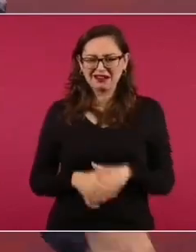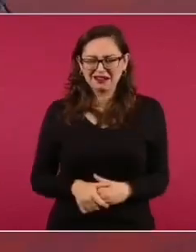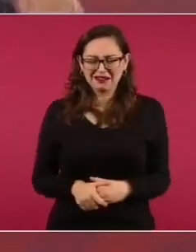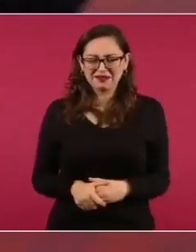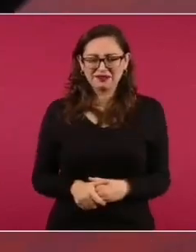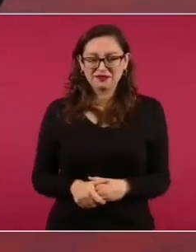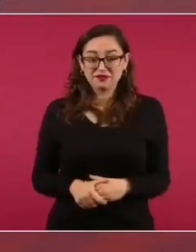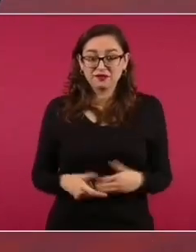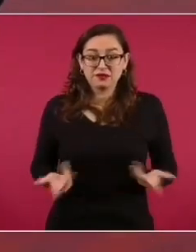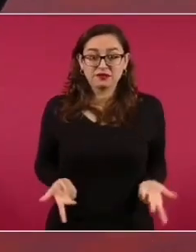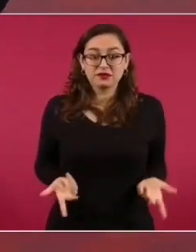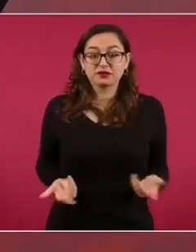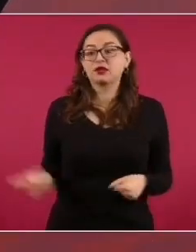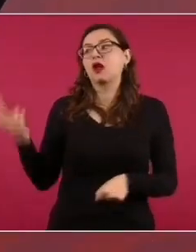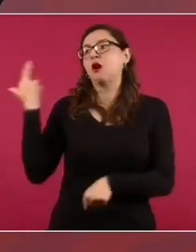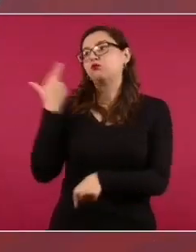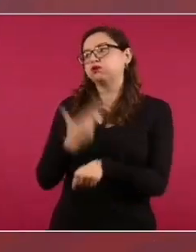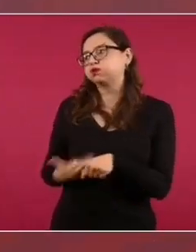Todo un trámite.